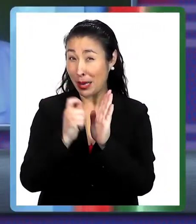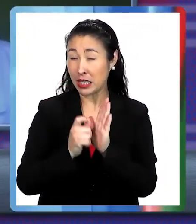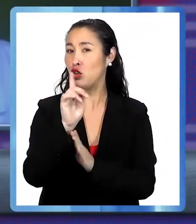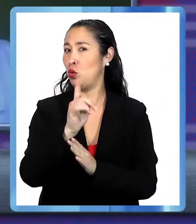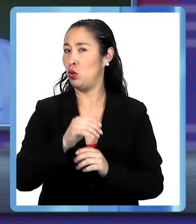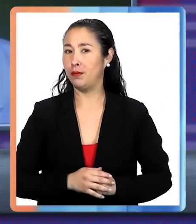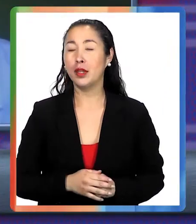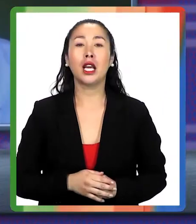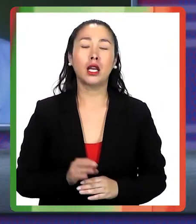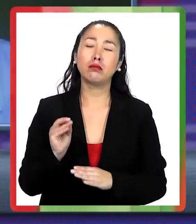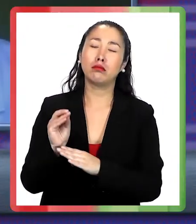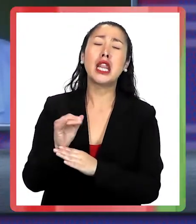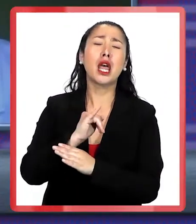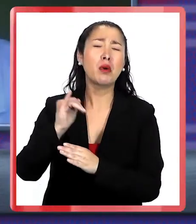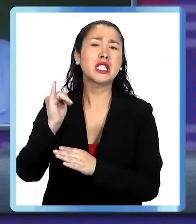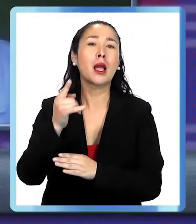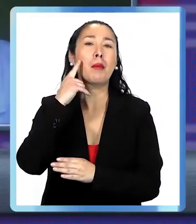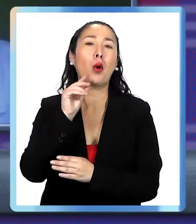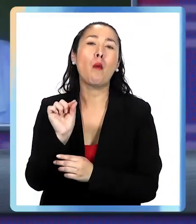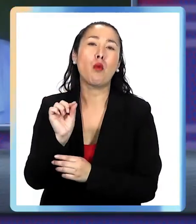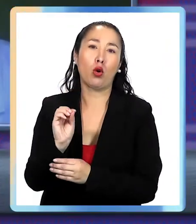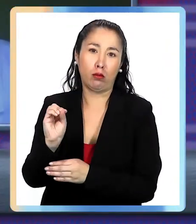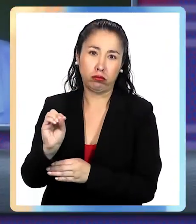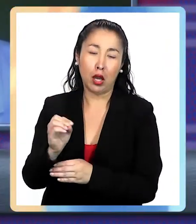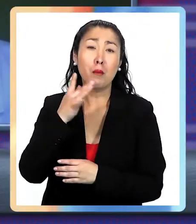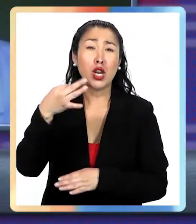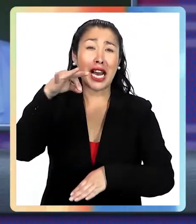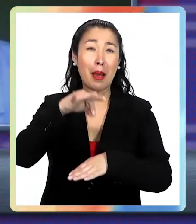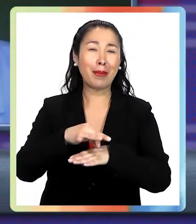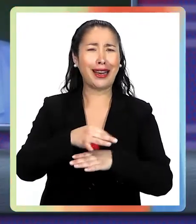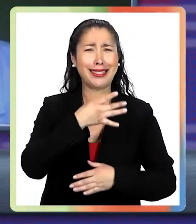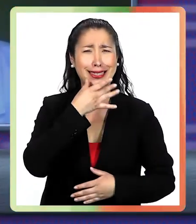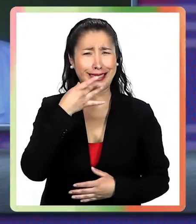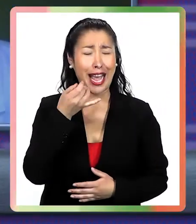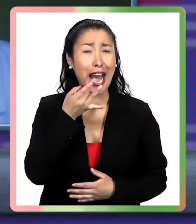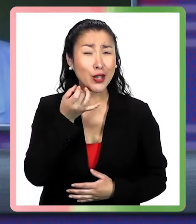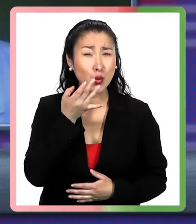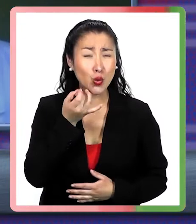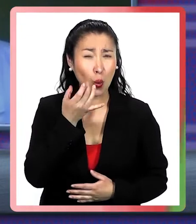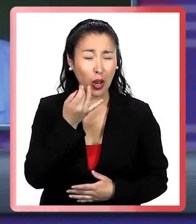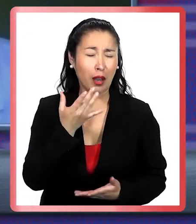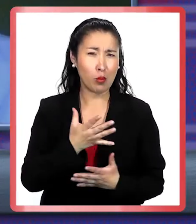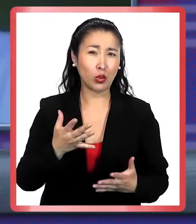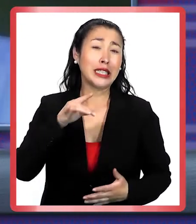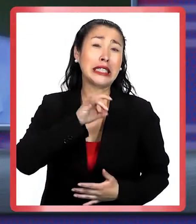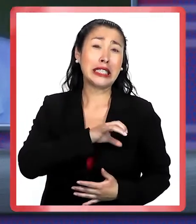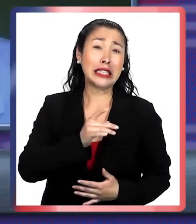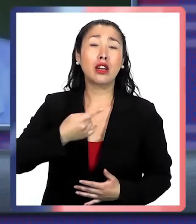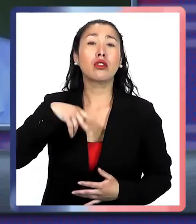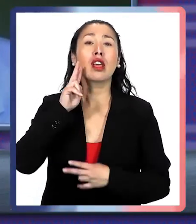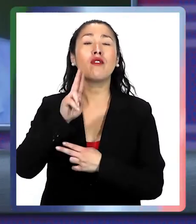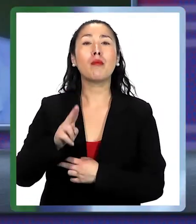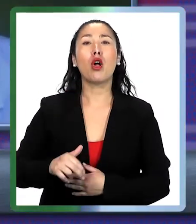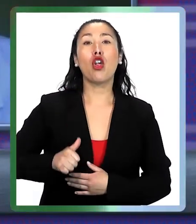Y claro, en cantidades adecuadas, es cierto? Porque la miel también es una cosa azucarada. Y estamos en Chile con